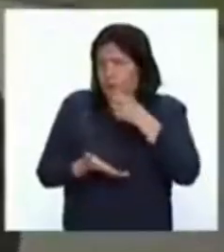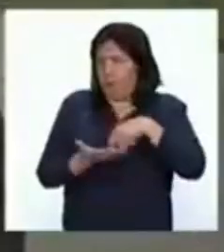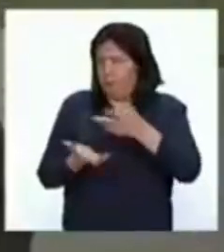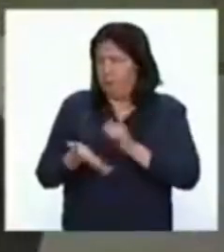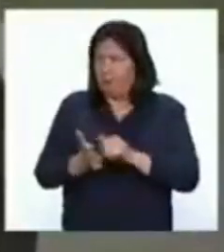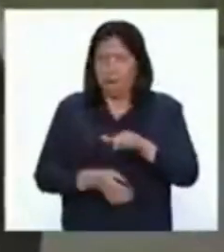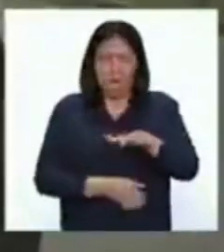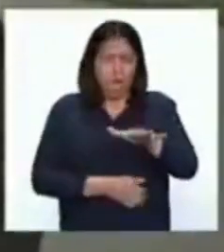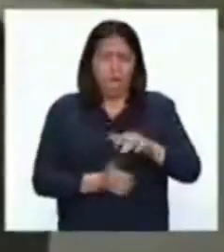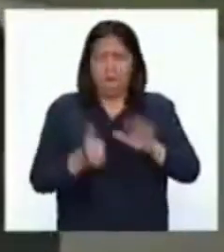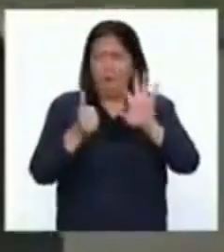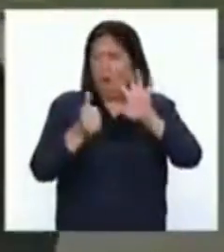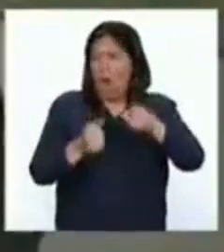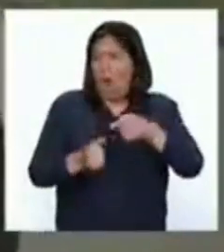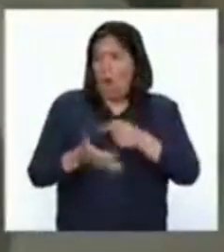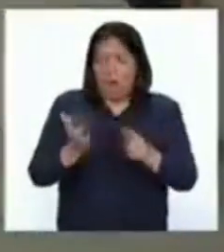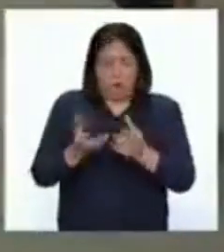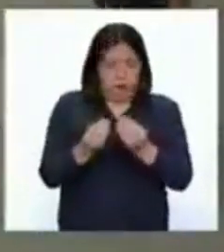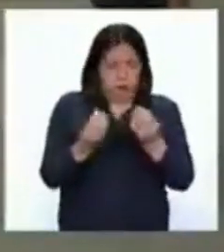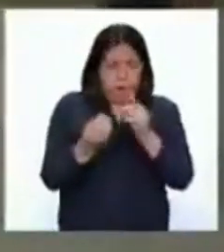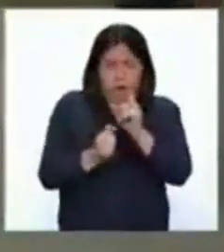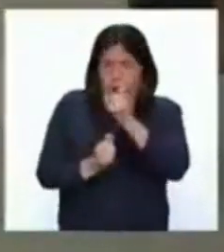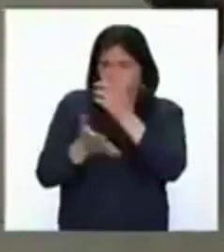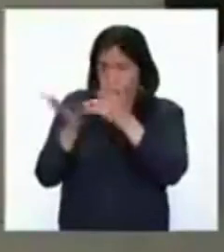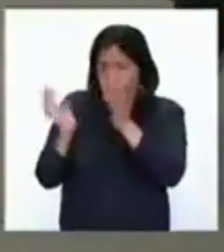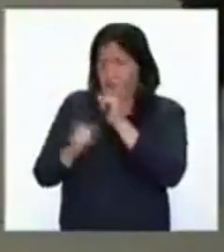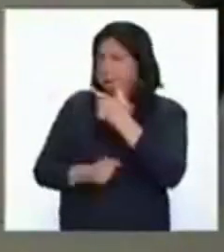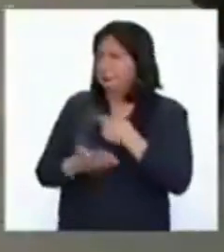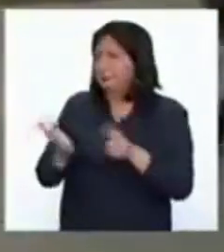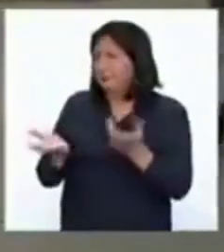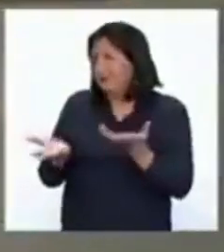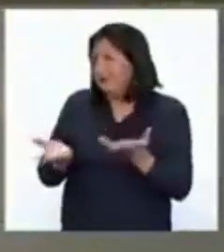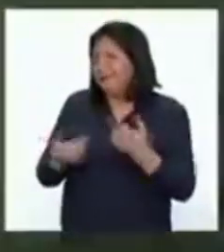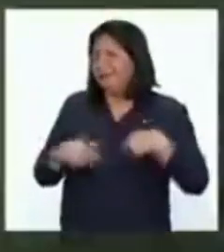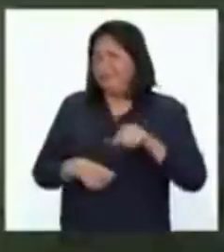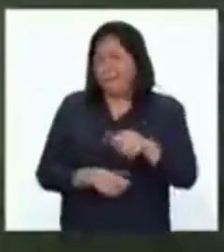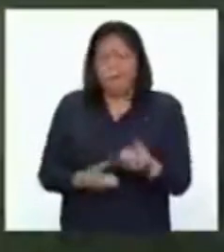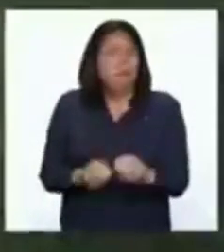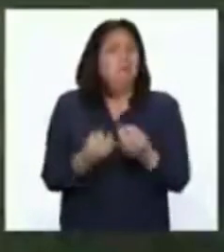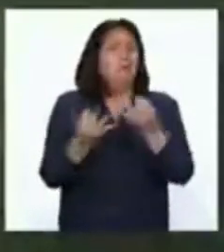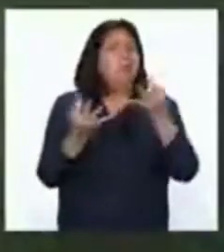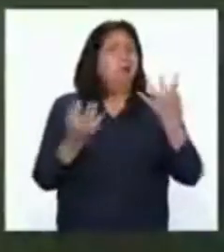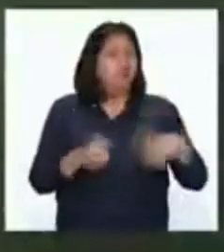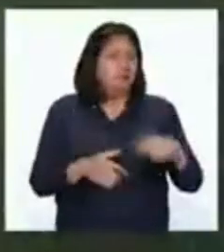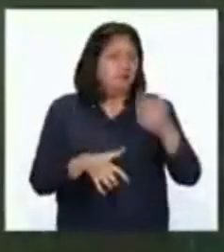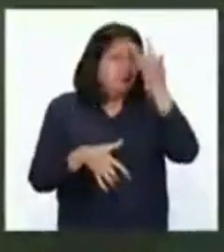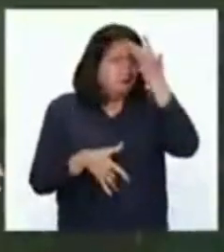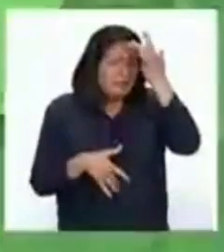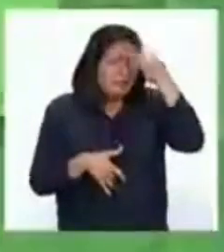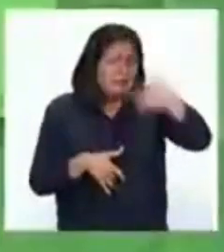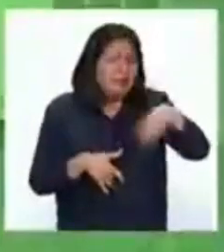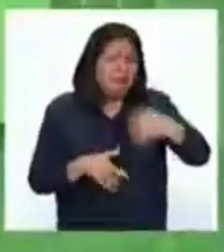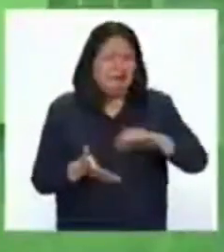Aproximadamente en el Perú son 6 mil, no son muchos, pero cuánta desnutrición, cuánta anemia tenemos en el Perú.